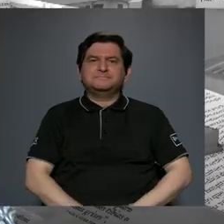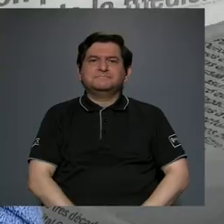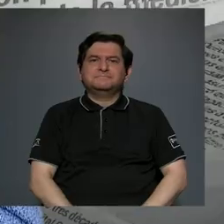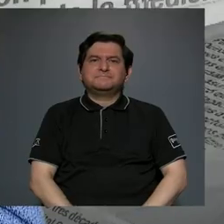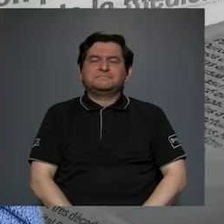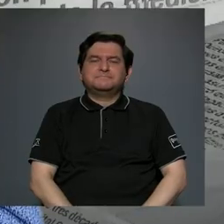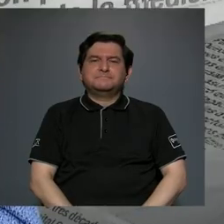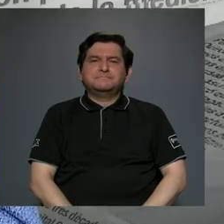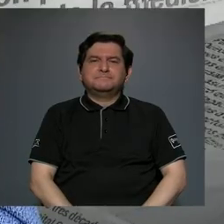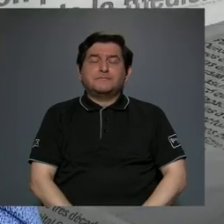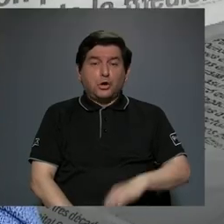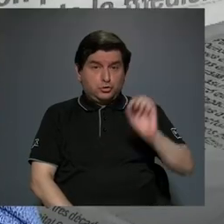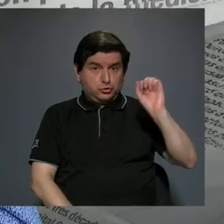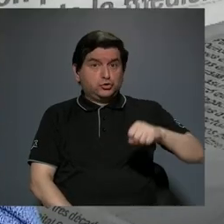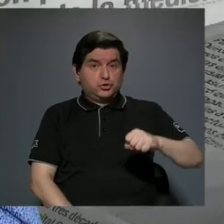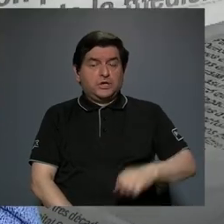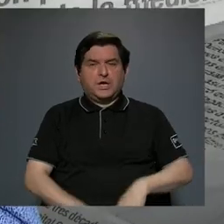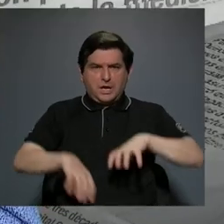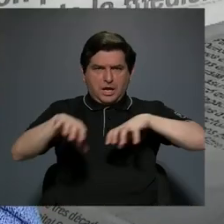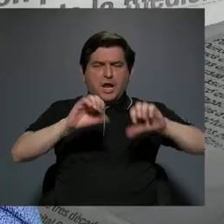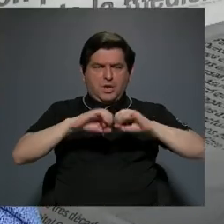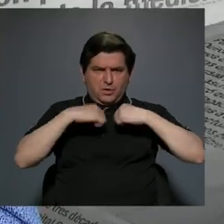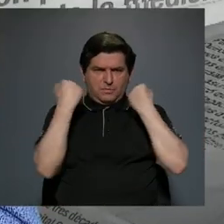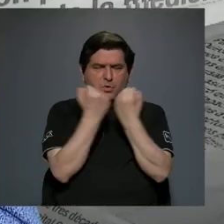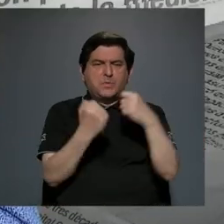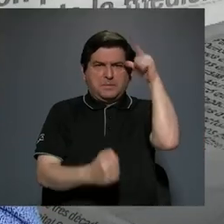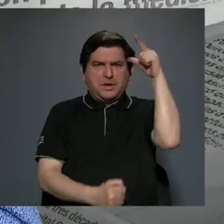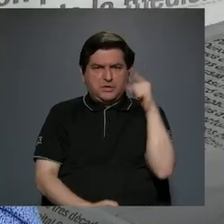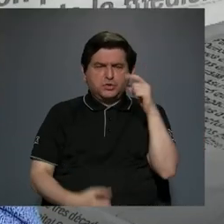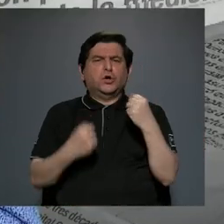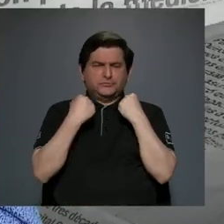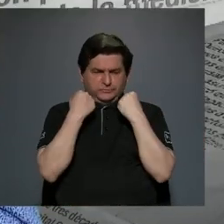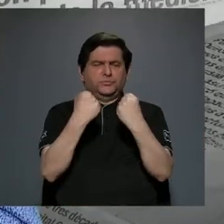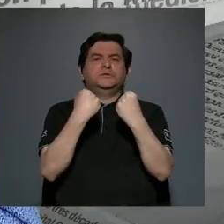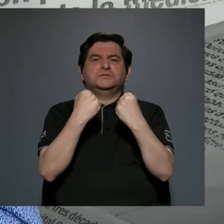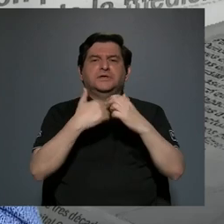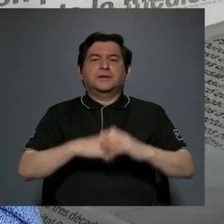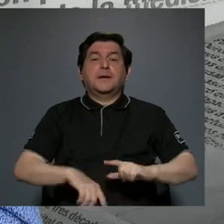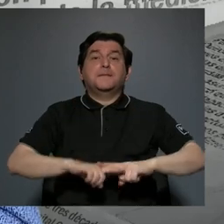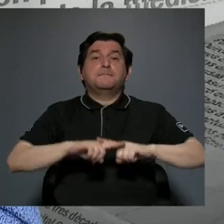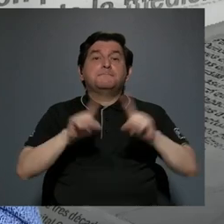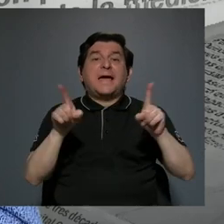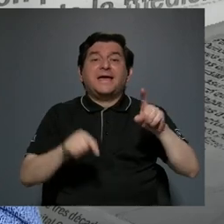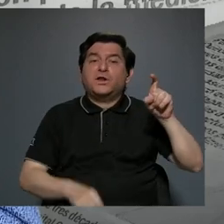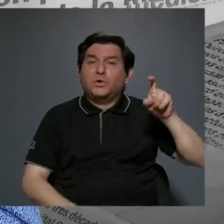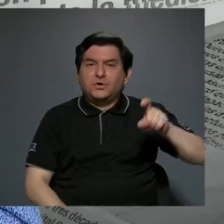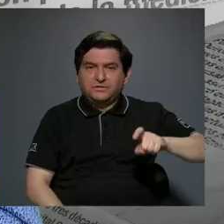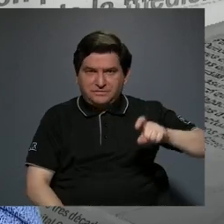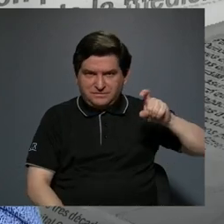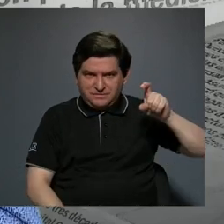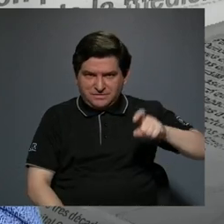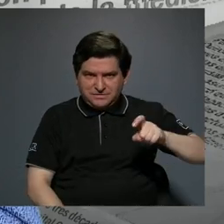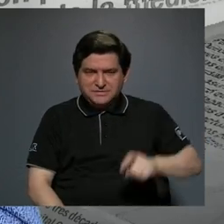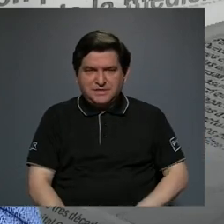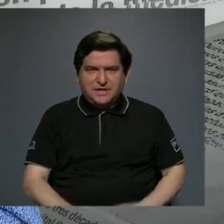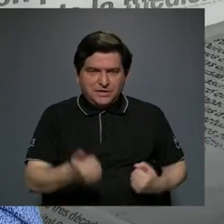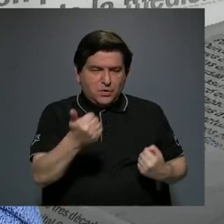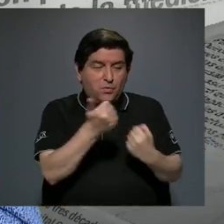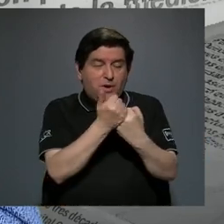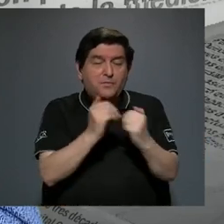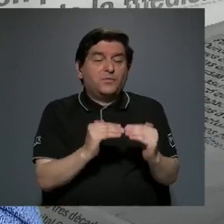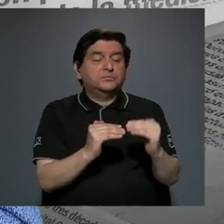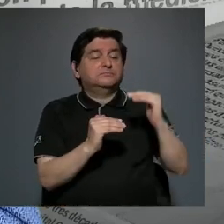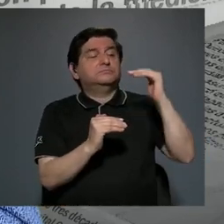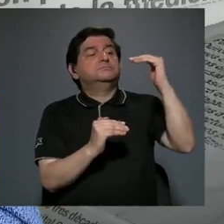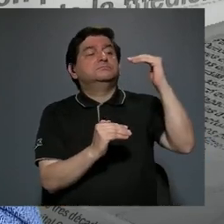No cabe duda que el movimiento sindical en la zona de Limón está fortalecido, pero necesita un apoyo mayor